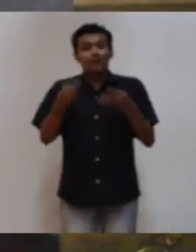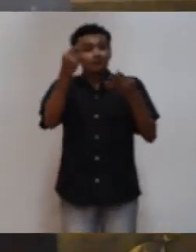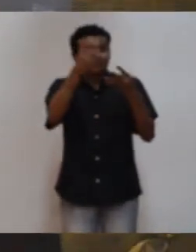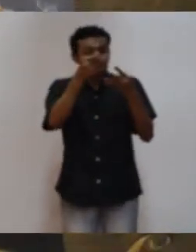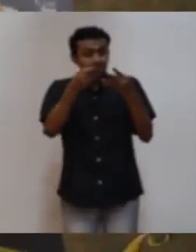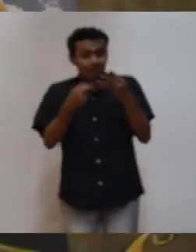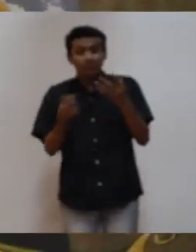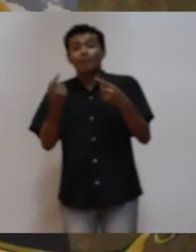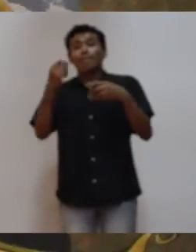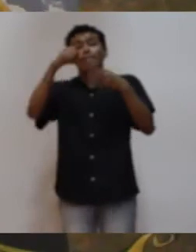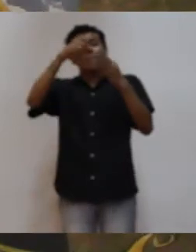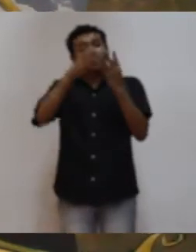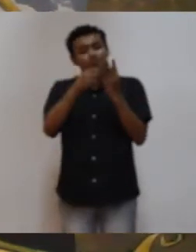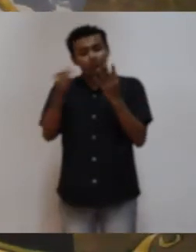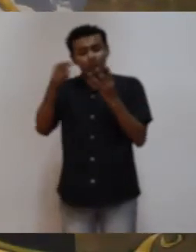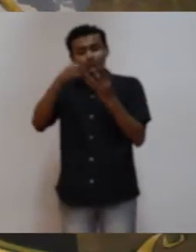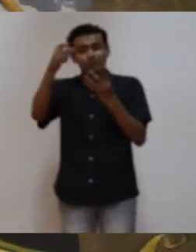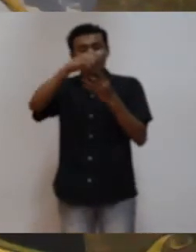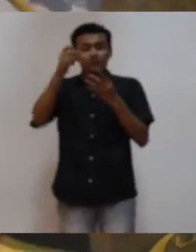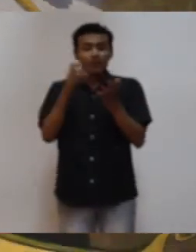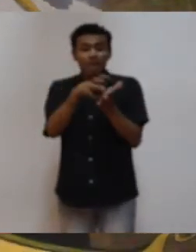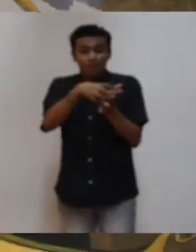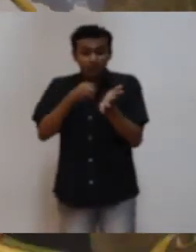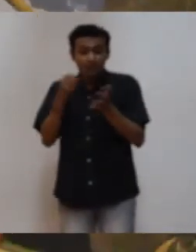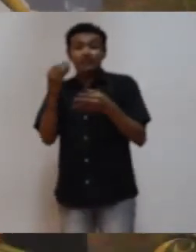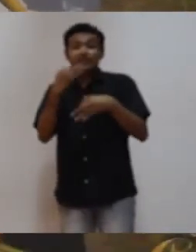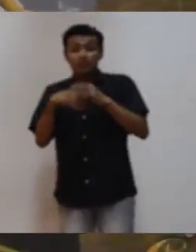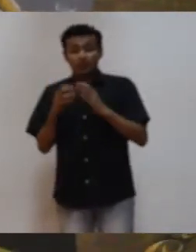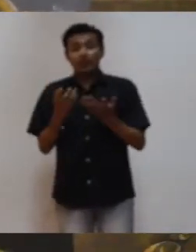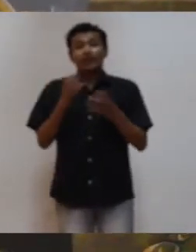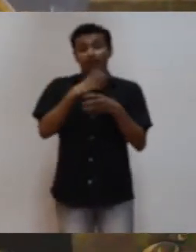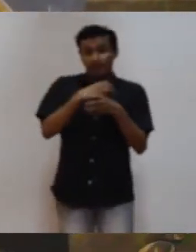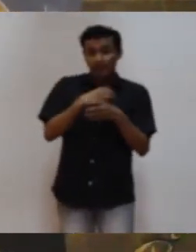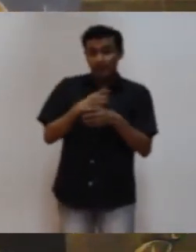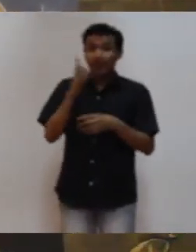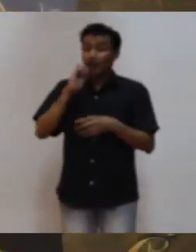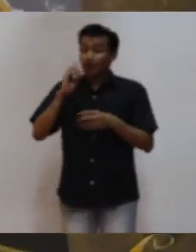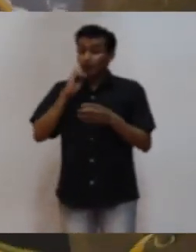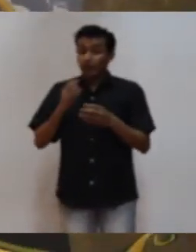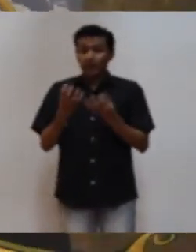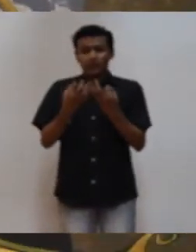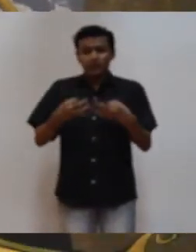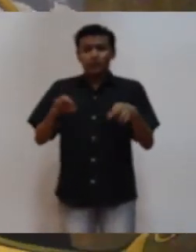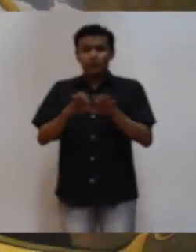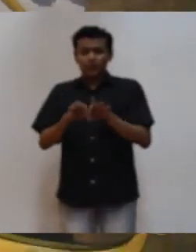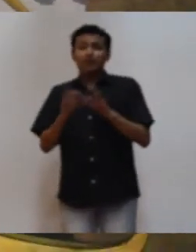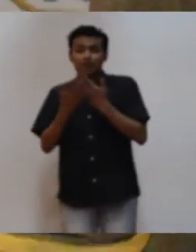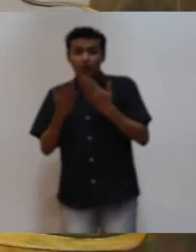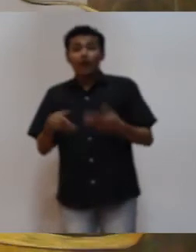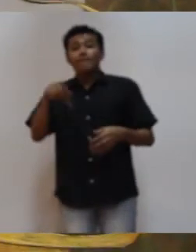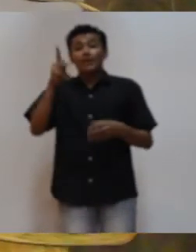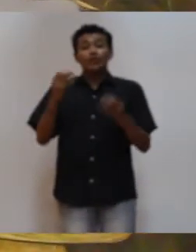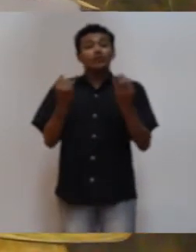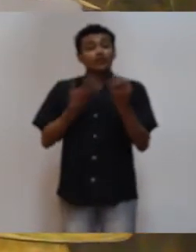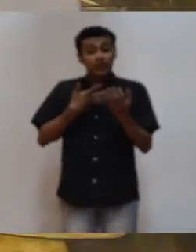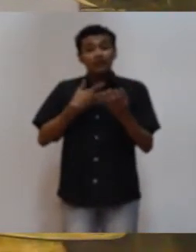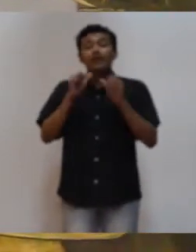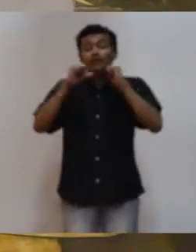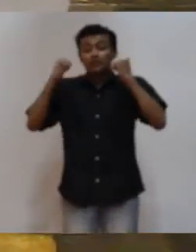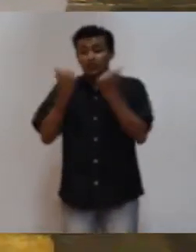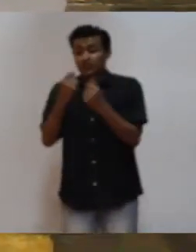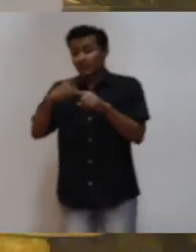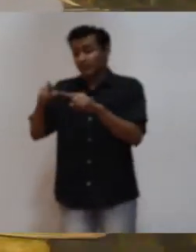selección y corte del grano. Es importante mencionar que en la actualidad la mujer se congrega en asociaciones